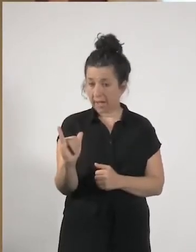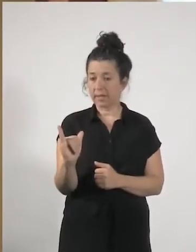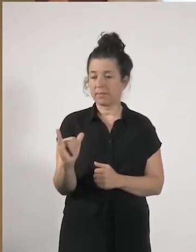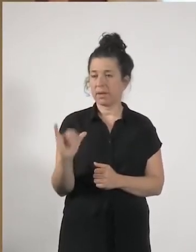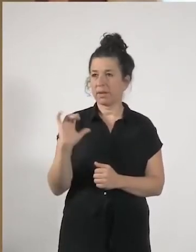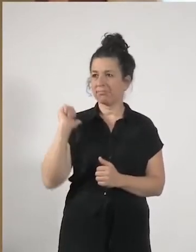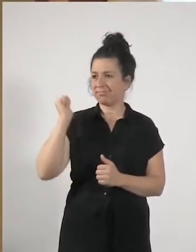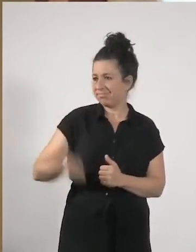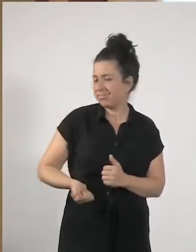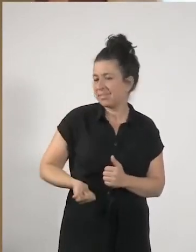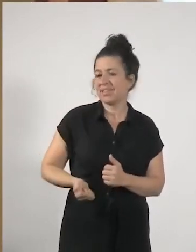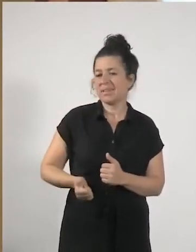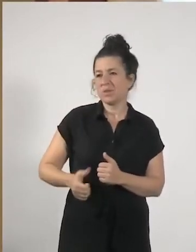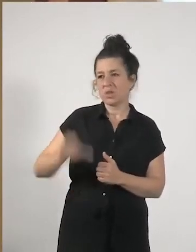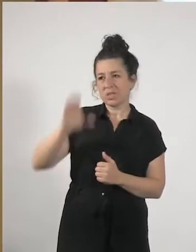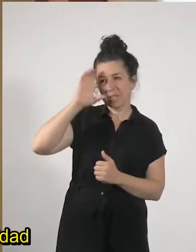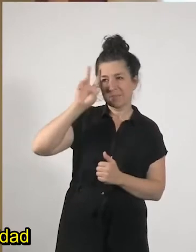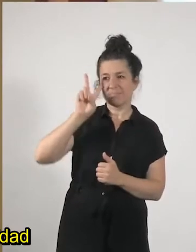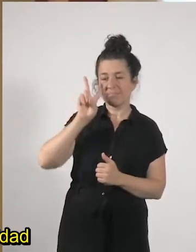oportunidad